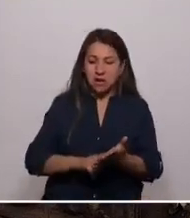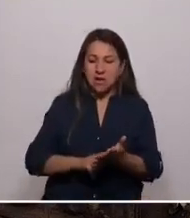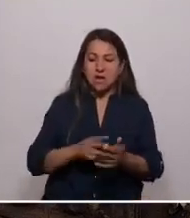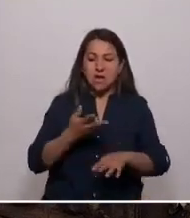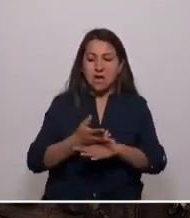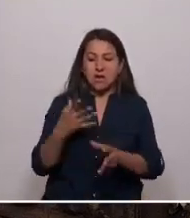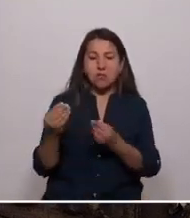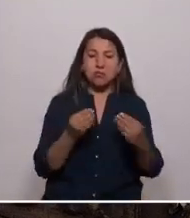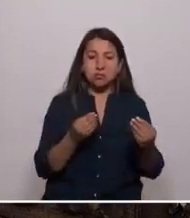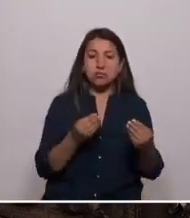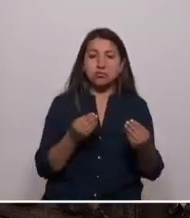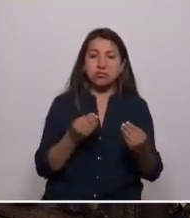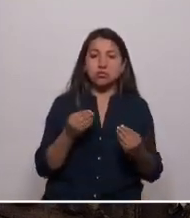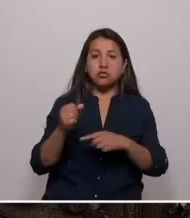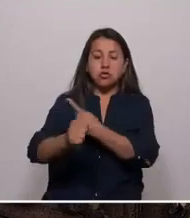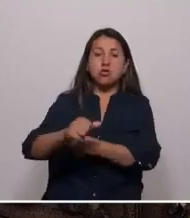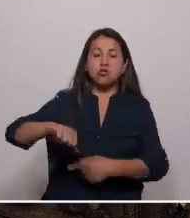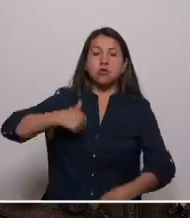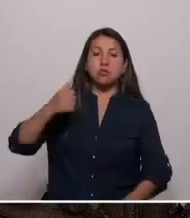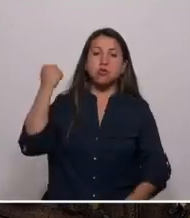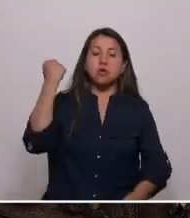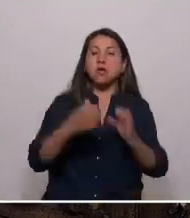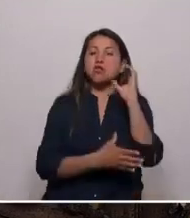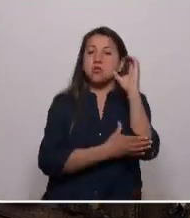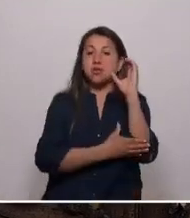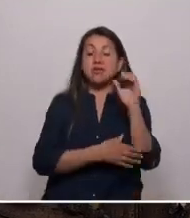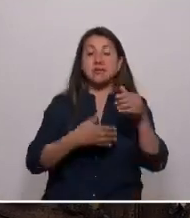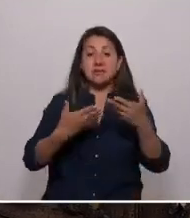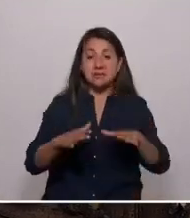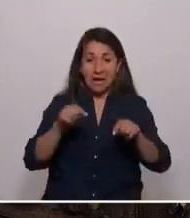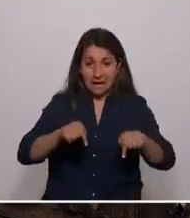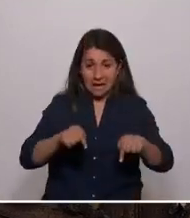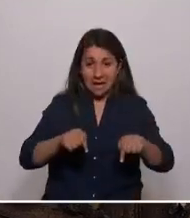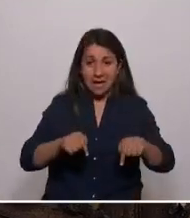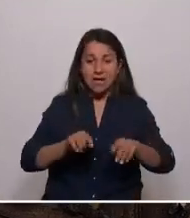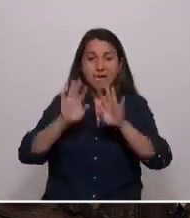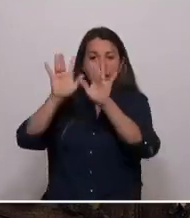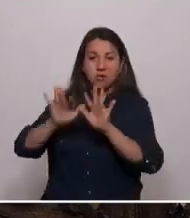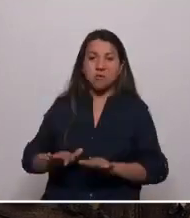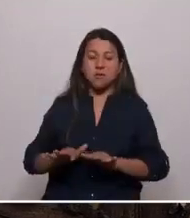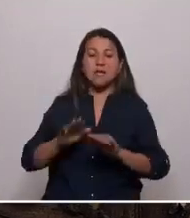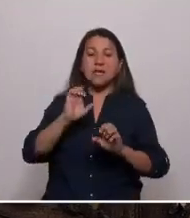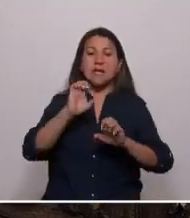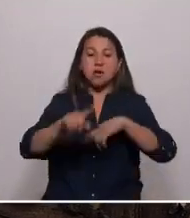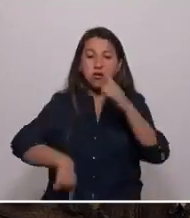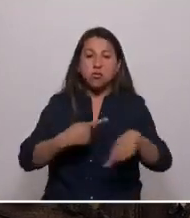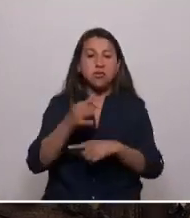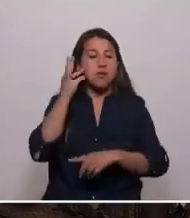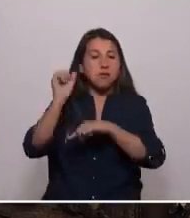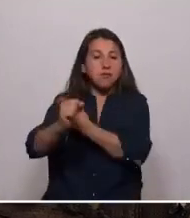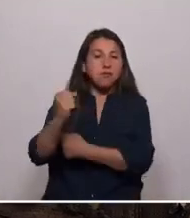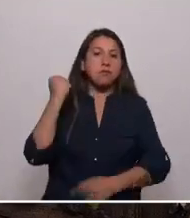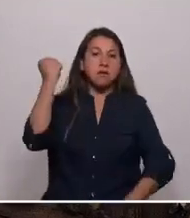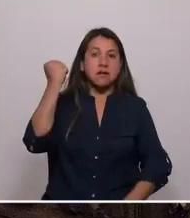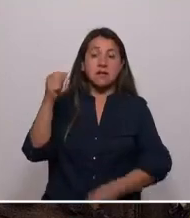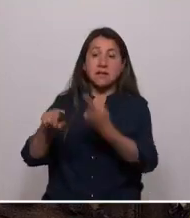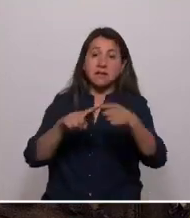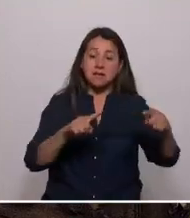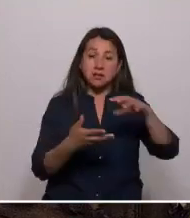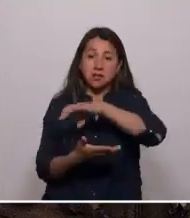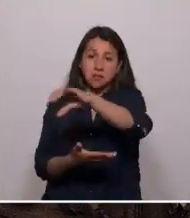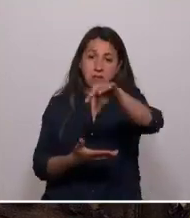y a mucho orgullo. Y mi convicción es que de aquí saldrá la constitución ecologista, feminista, plurinacional,